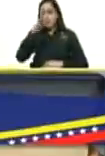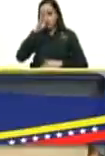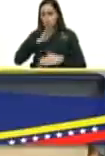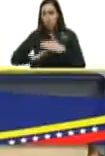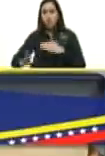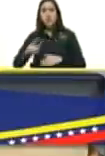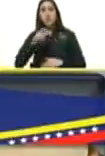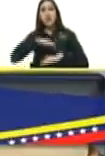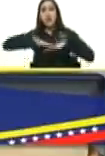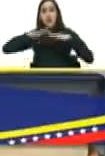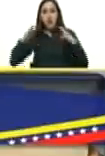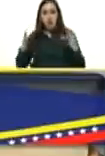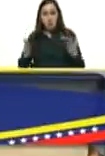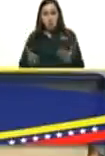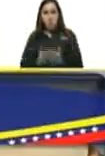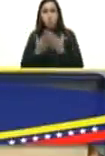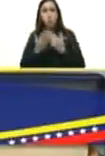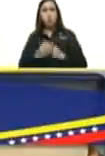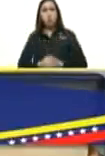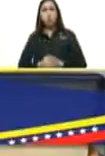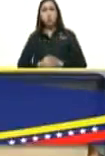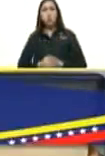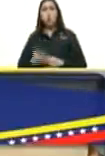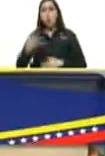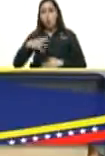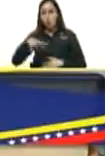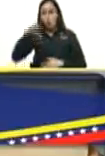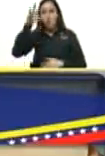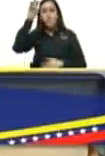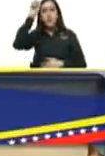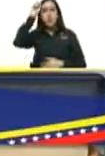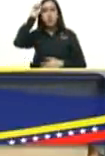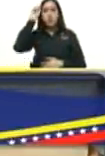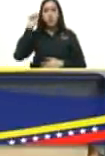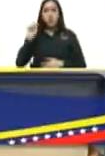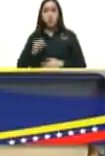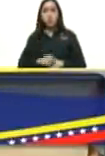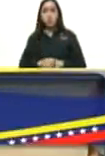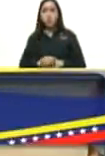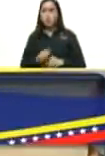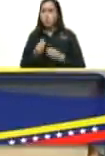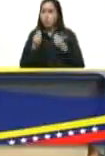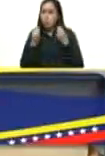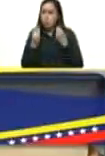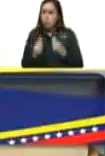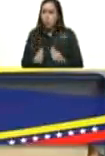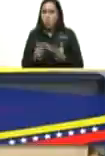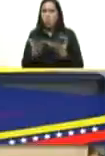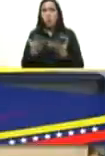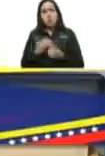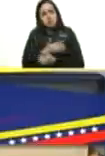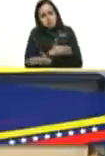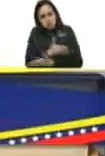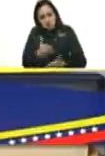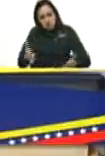mundo su comprensión y muchas veces su solidaridad